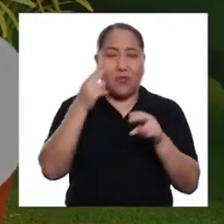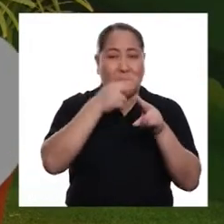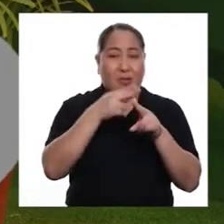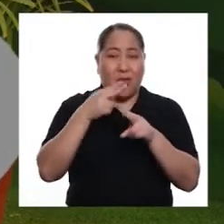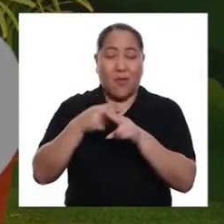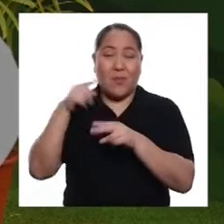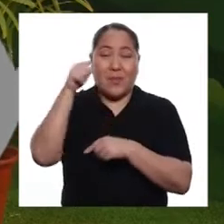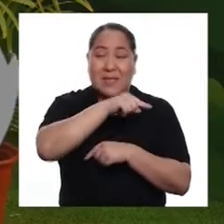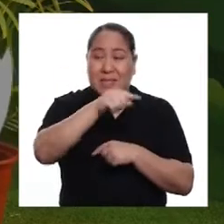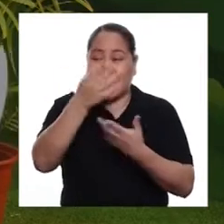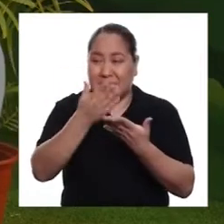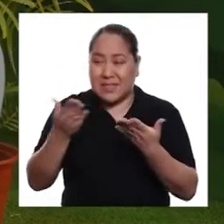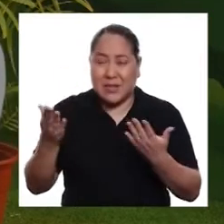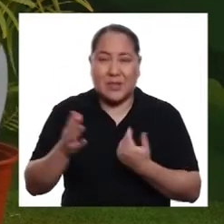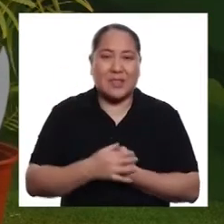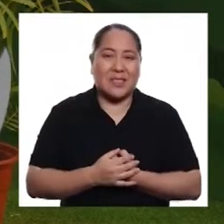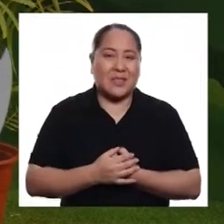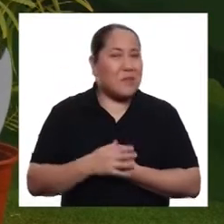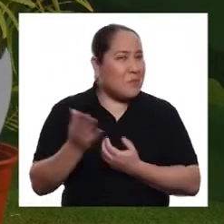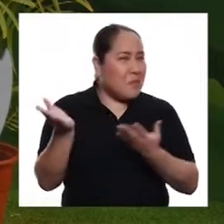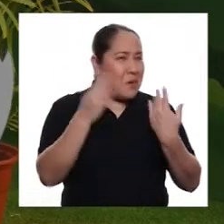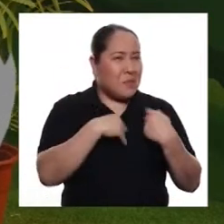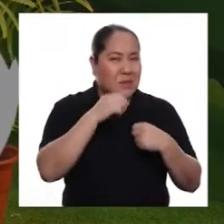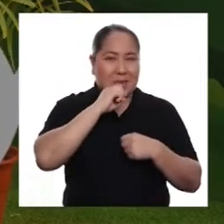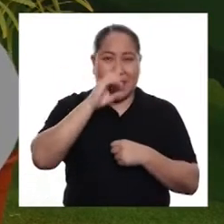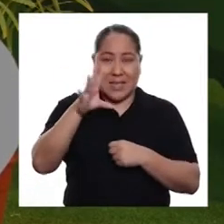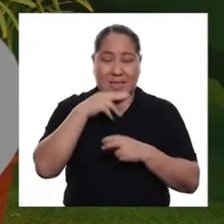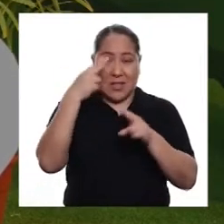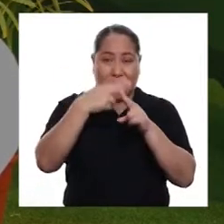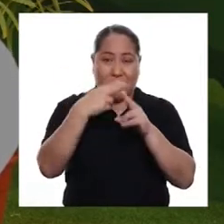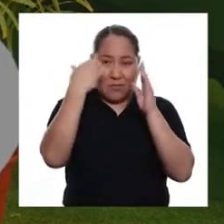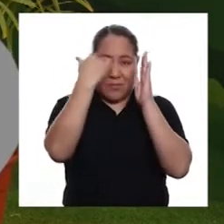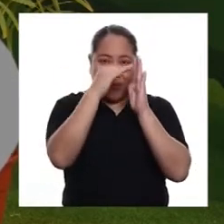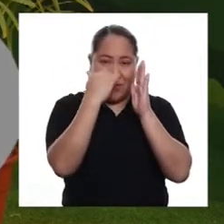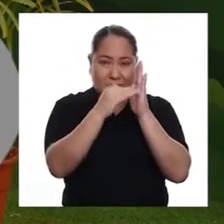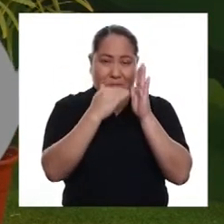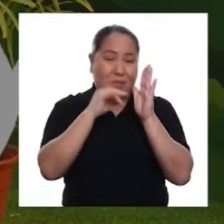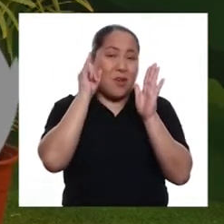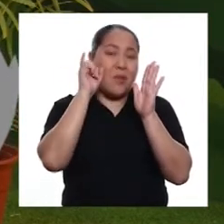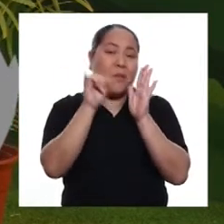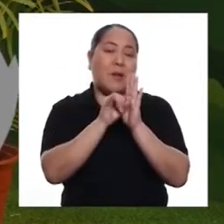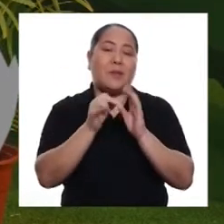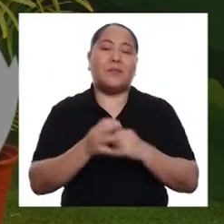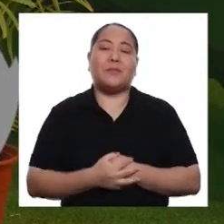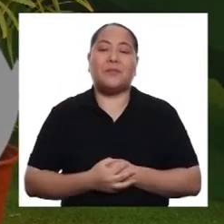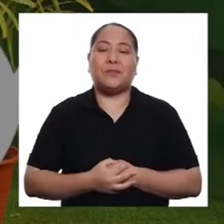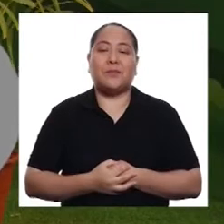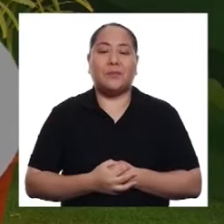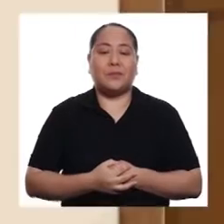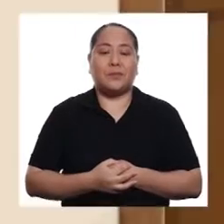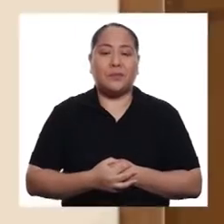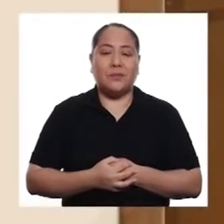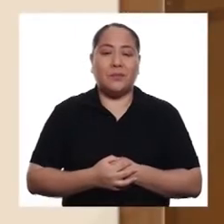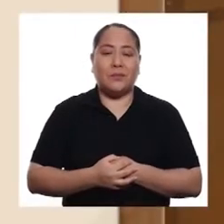identificar los nombres de estos ingredientes. Vamos a mencionarlos de acuerdo con las imágenes.